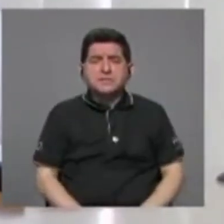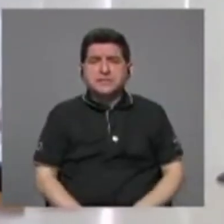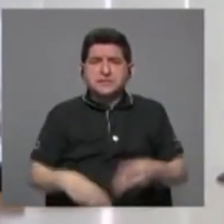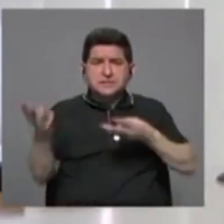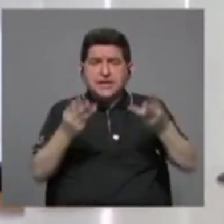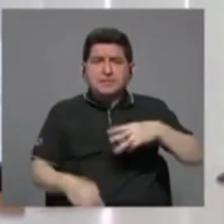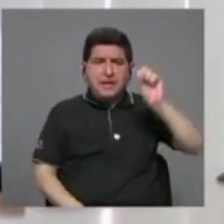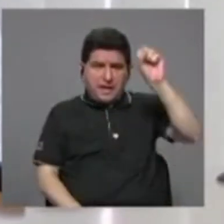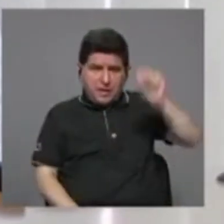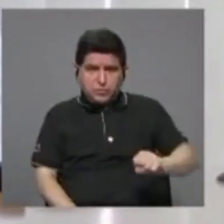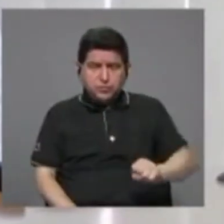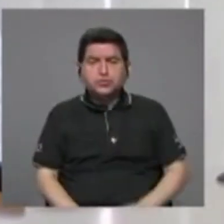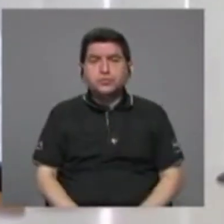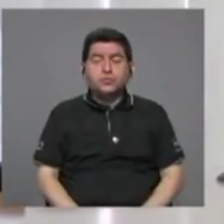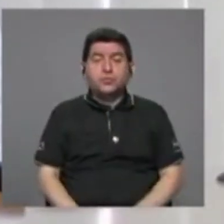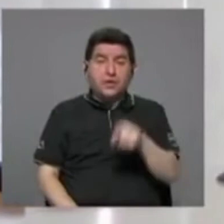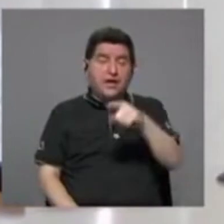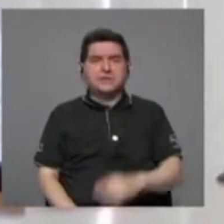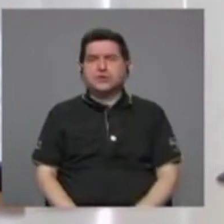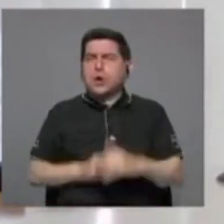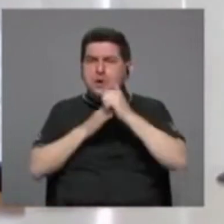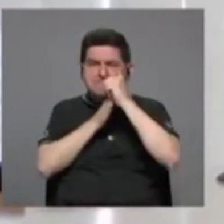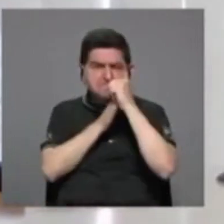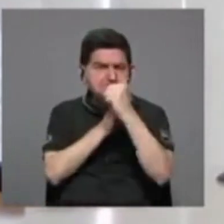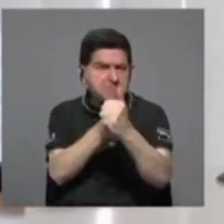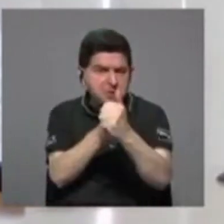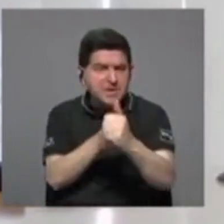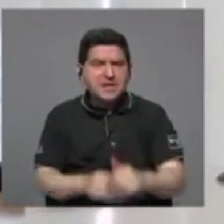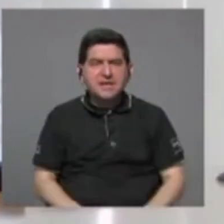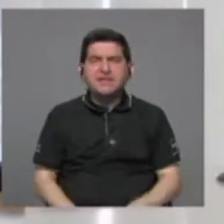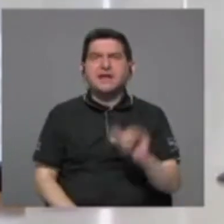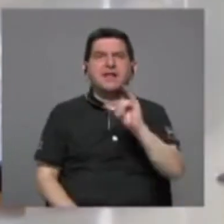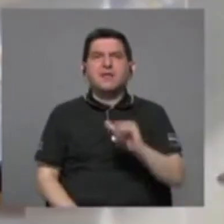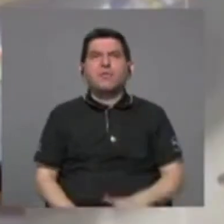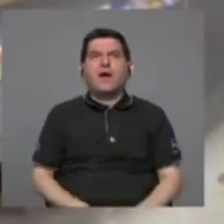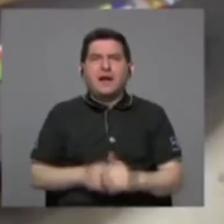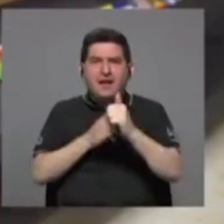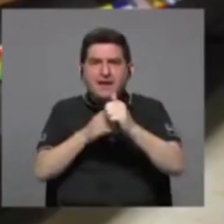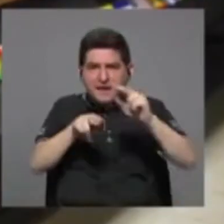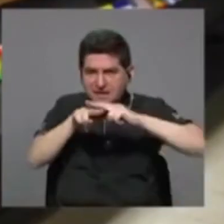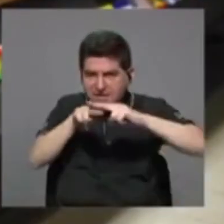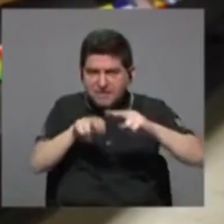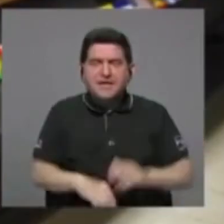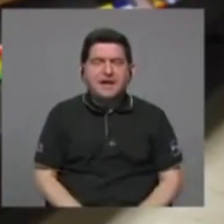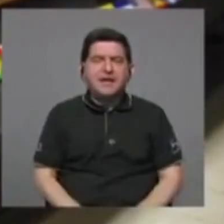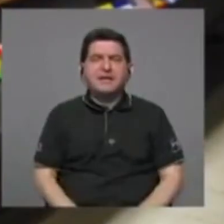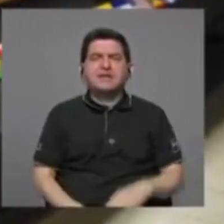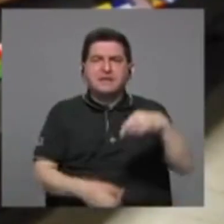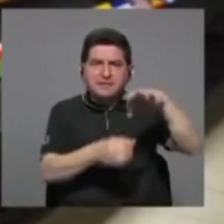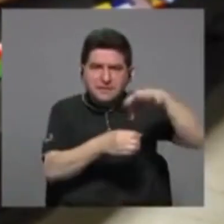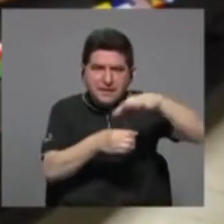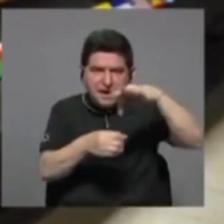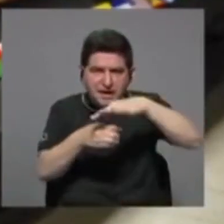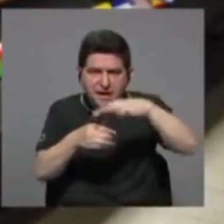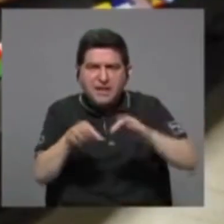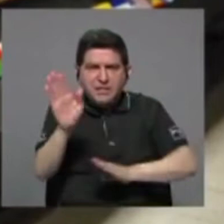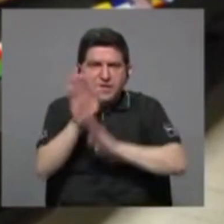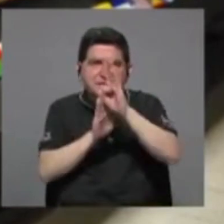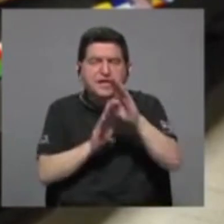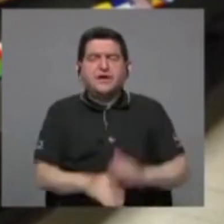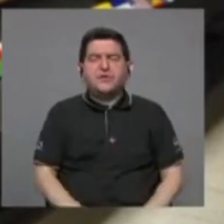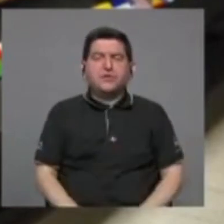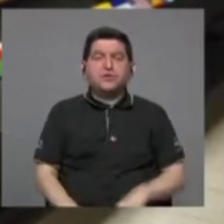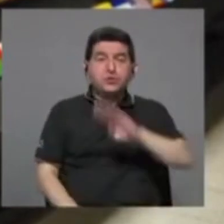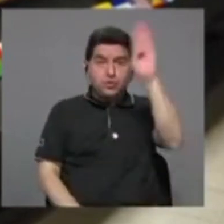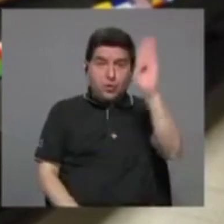como la gran locomotora del desarrollo agropecuario y rural de todo el continente, donde Brasil